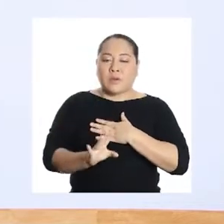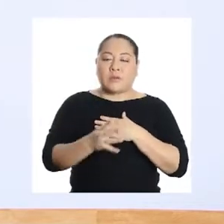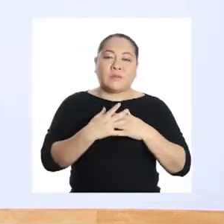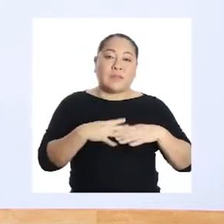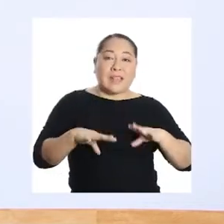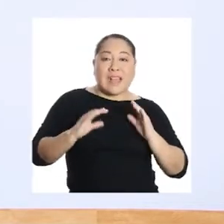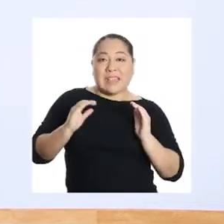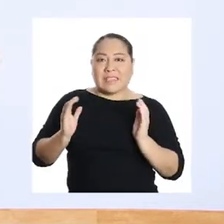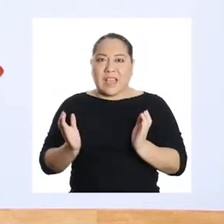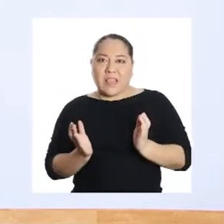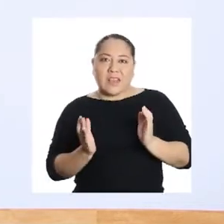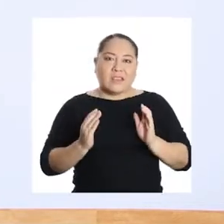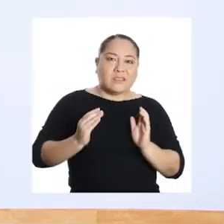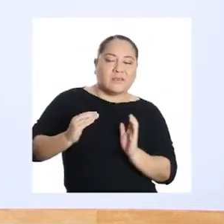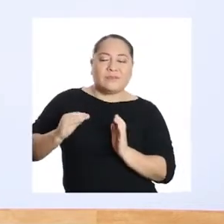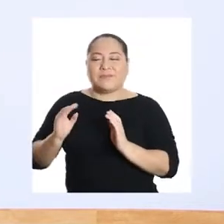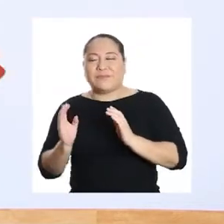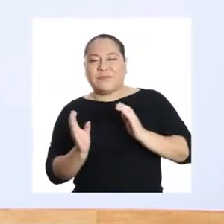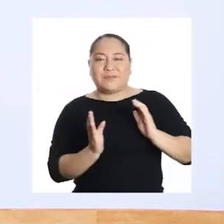Relajamos caderas.